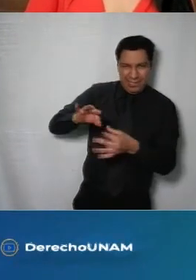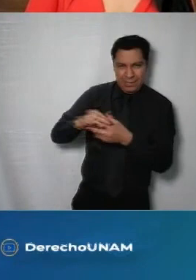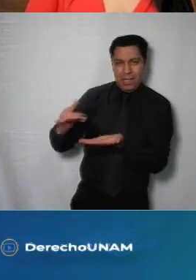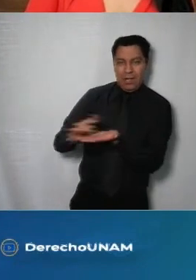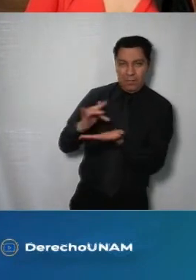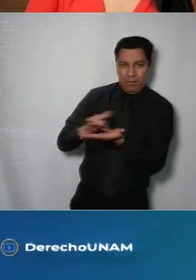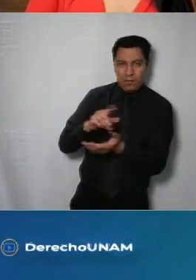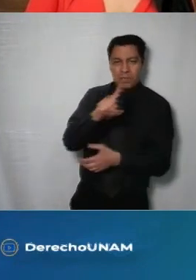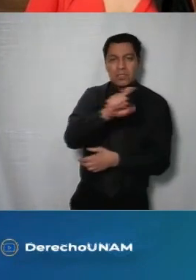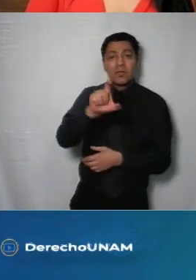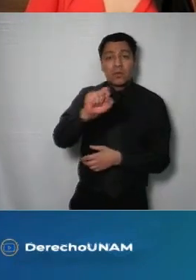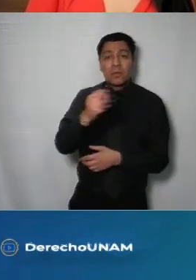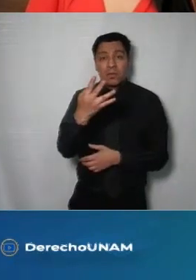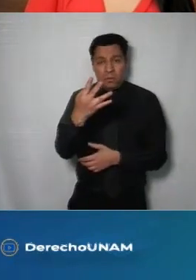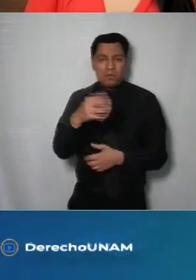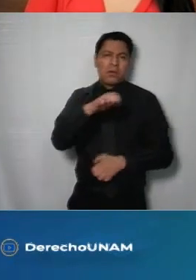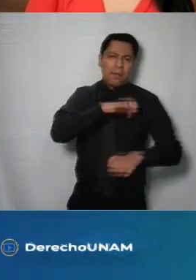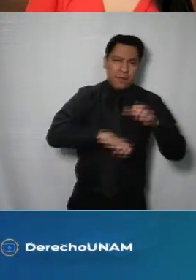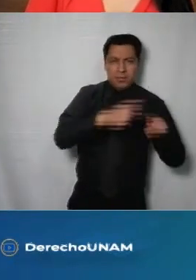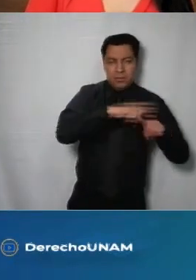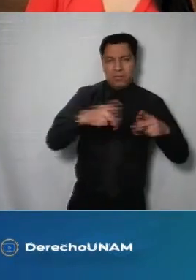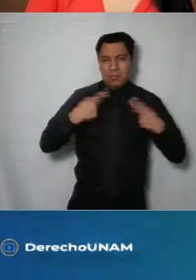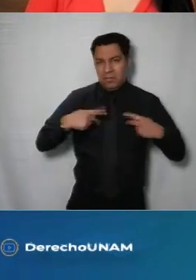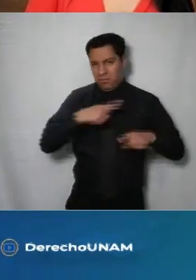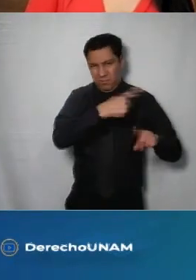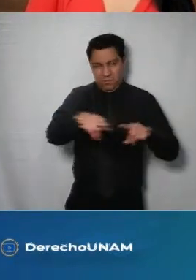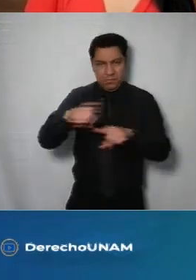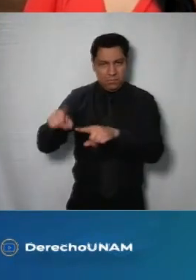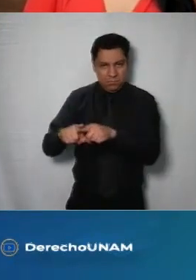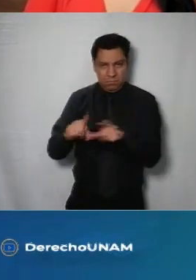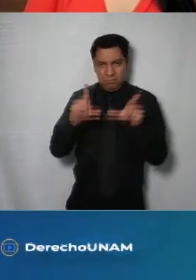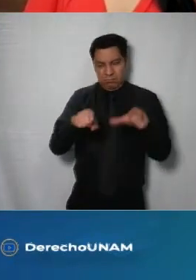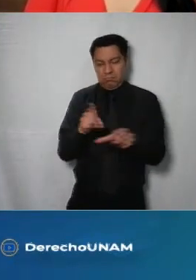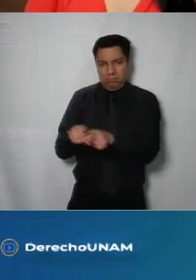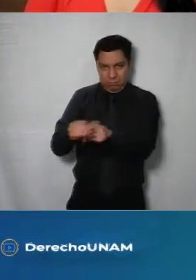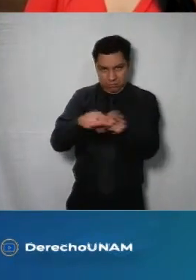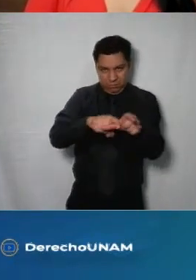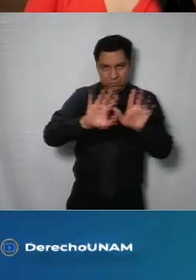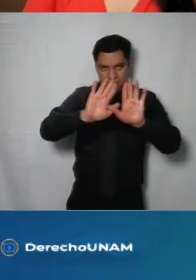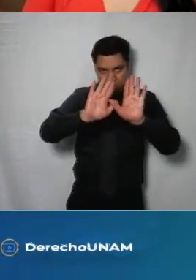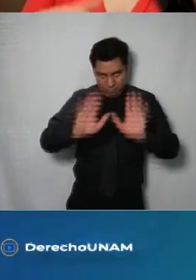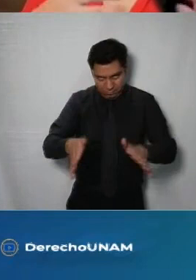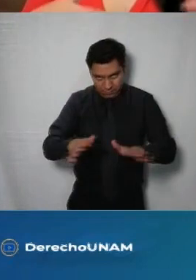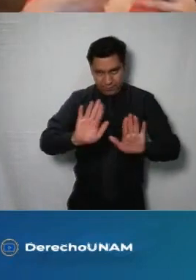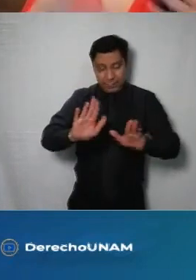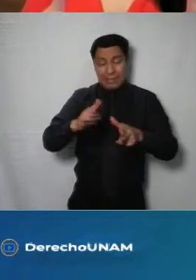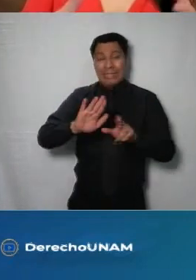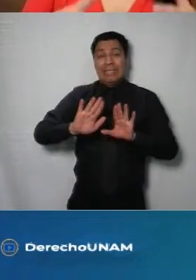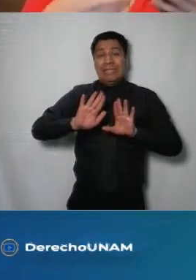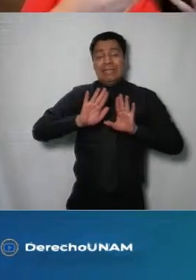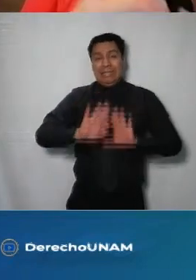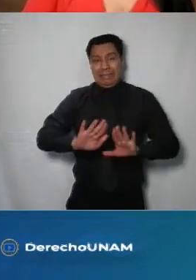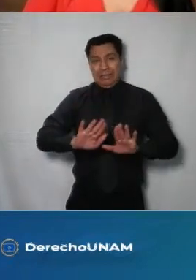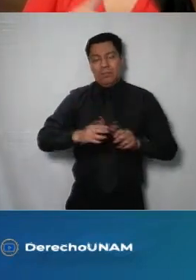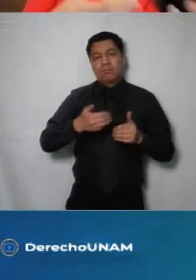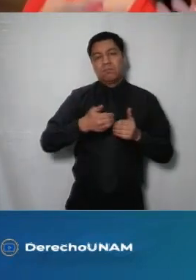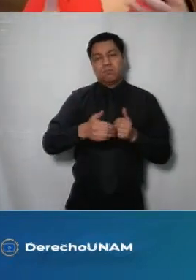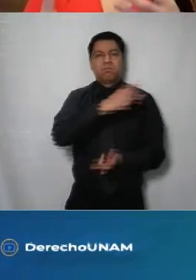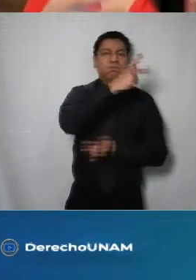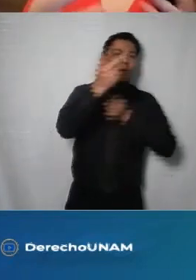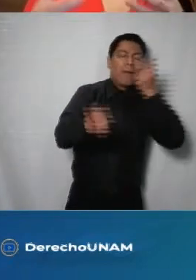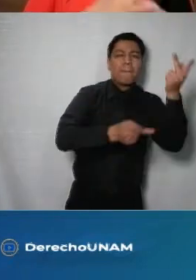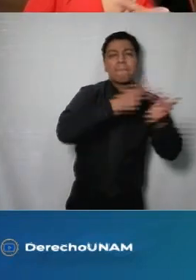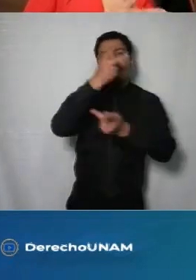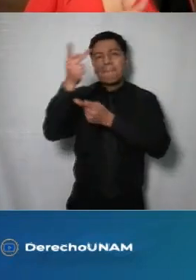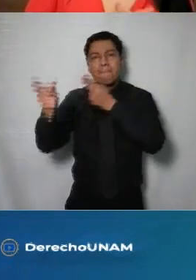aparecen miren los 124 sujetos el número de sistemas en fin ahora a partir de insisto del diálogo de las consultas